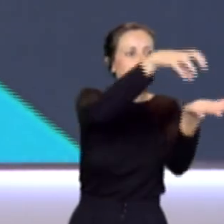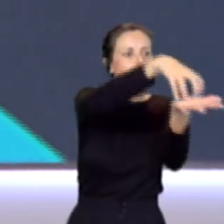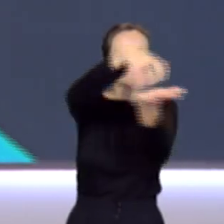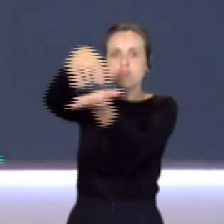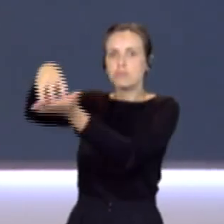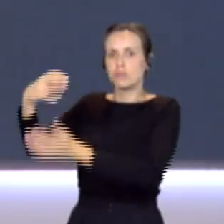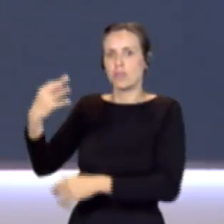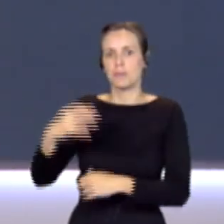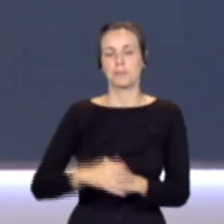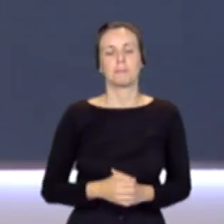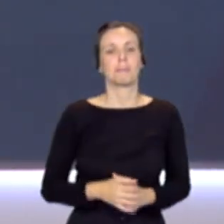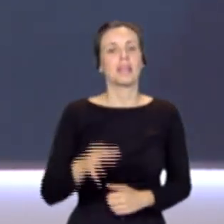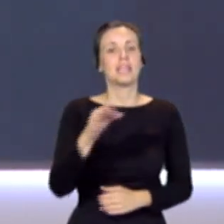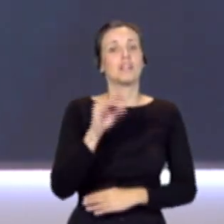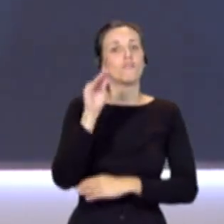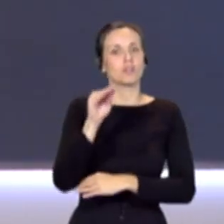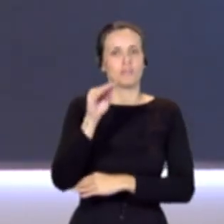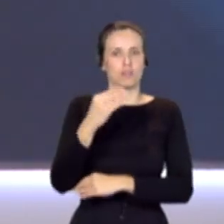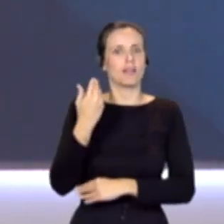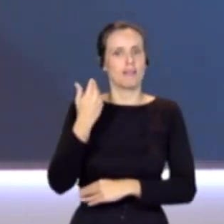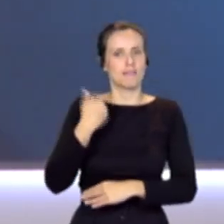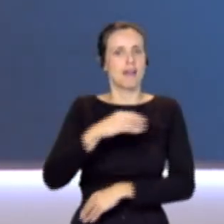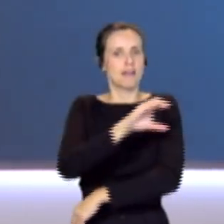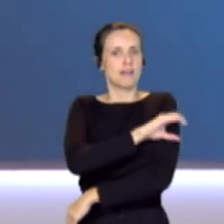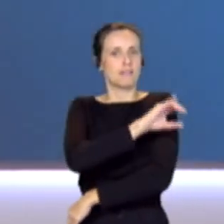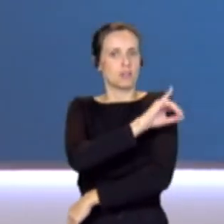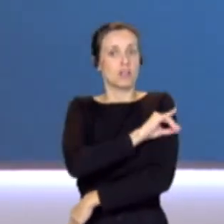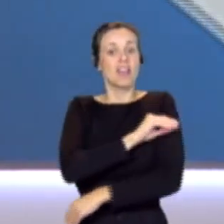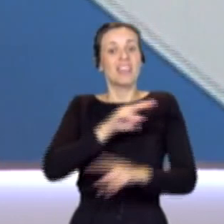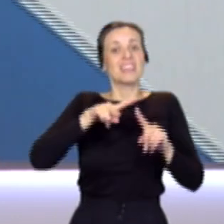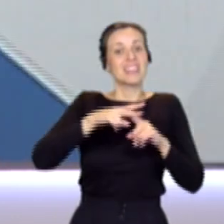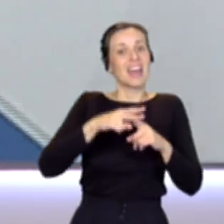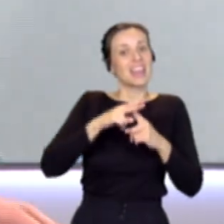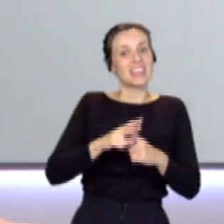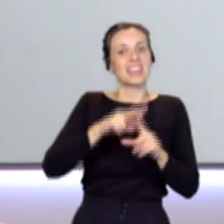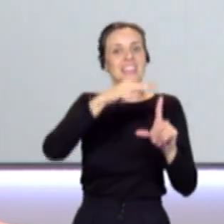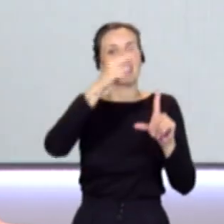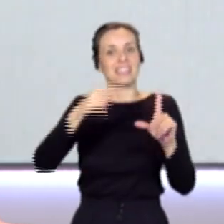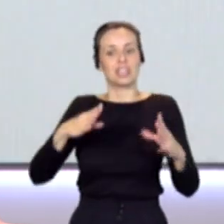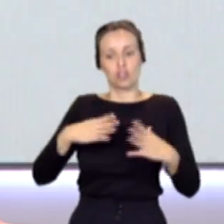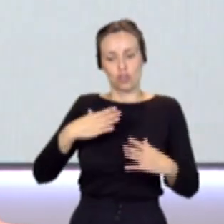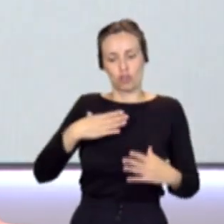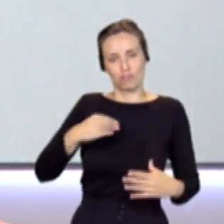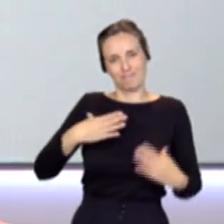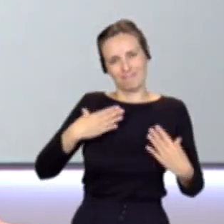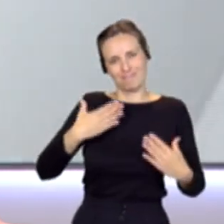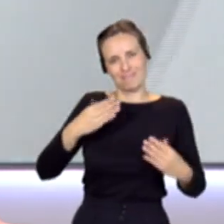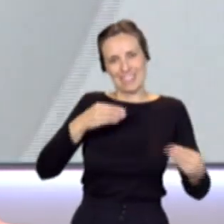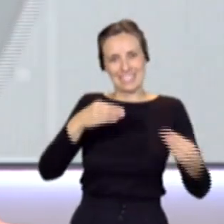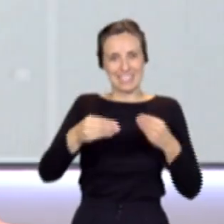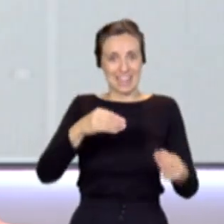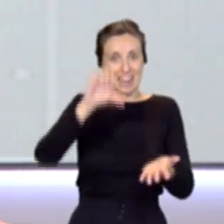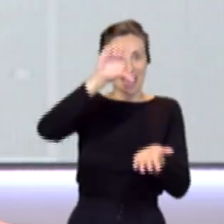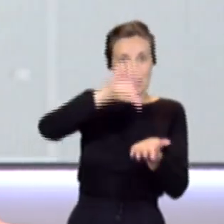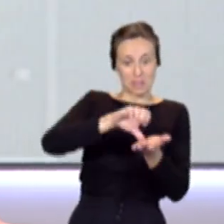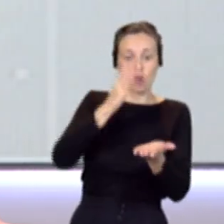En la isla de Fuerteventura, el Cabildo lleva ya varias semanas llevando a cabo un taller de diseño textil en la capital. Unos cursos que tienen un objetivo